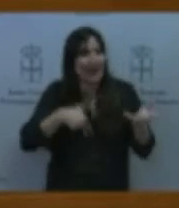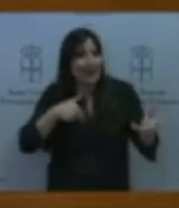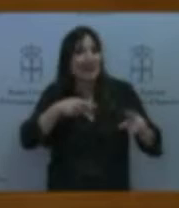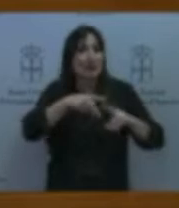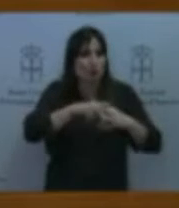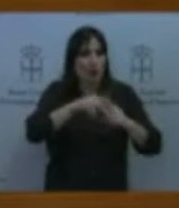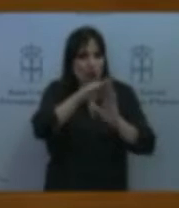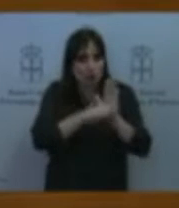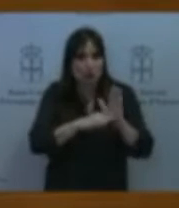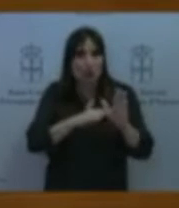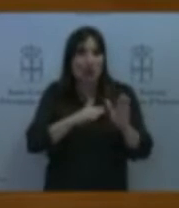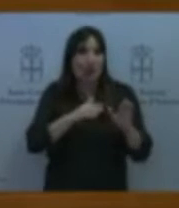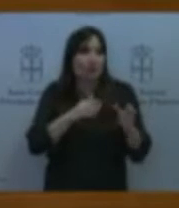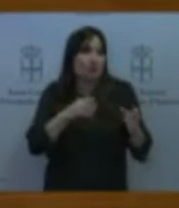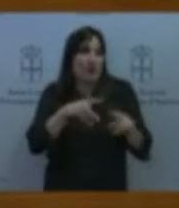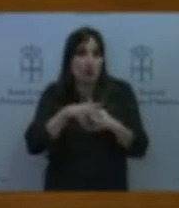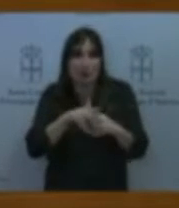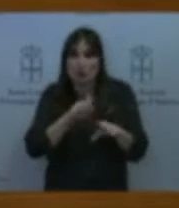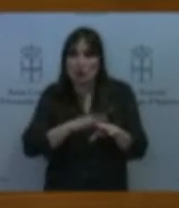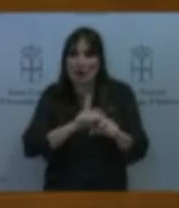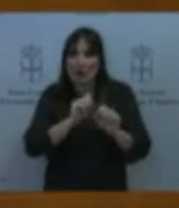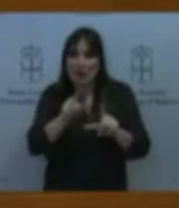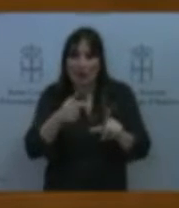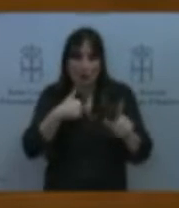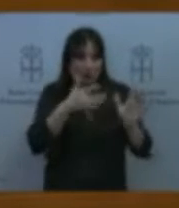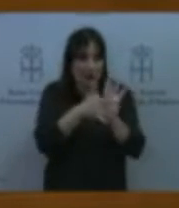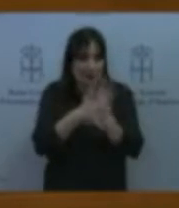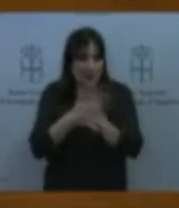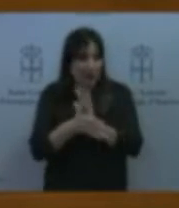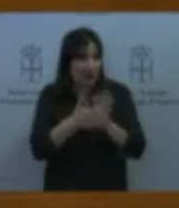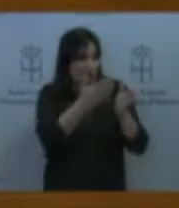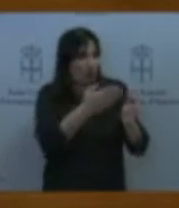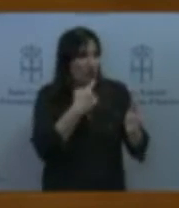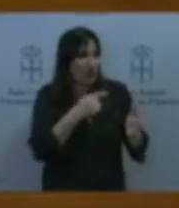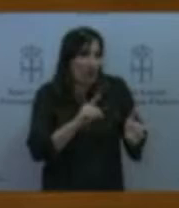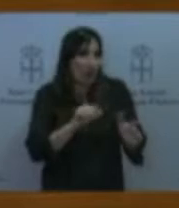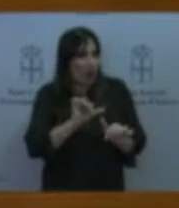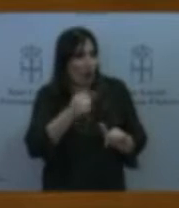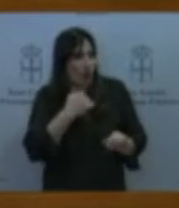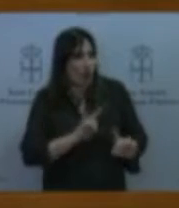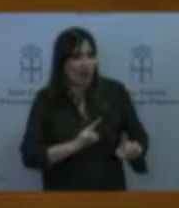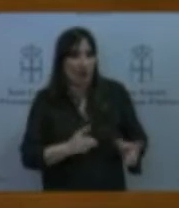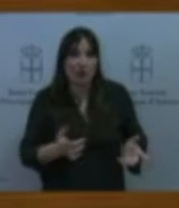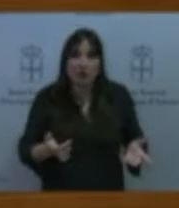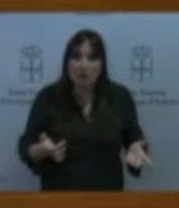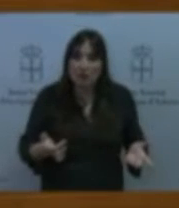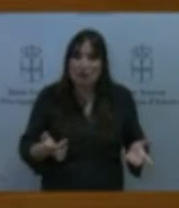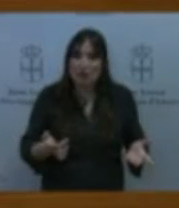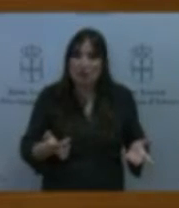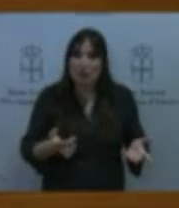movilidad y usted ha dicho ya pero no me ha hablado de un tema de Gijón y ni siquiera de un tema puntual y concreto de Viménez